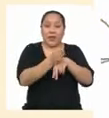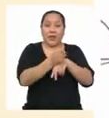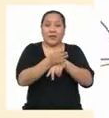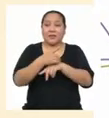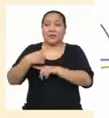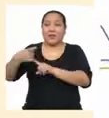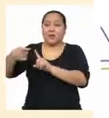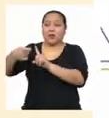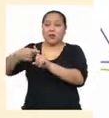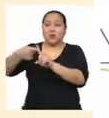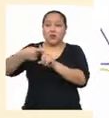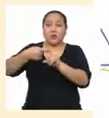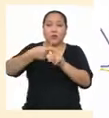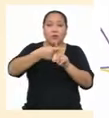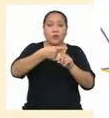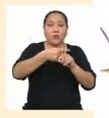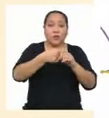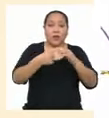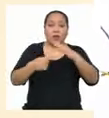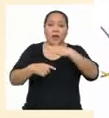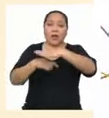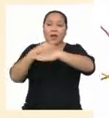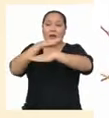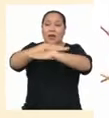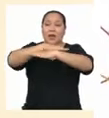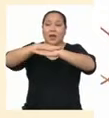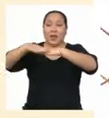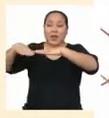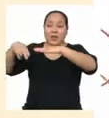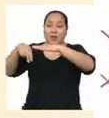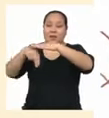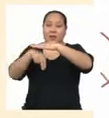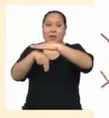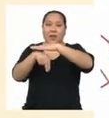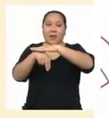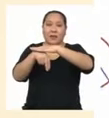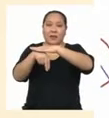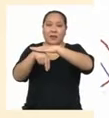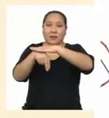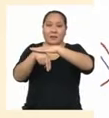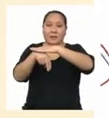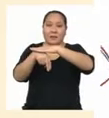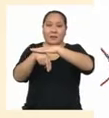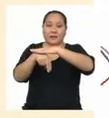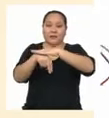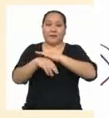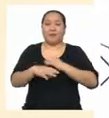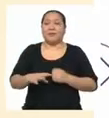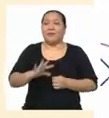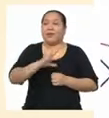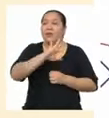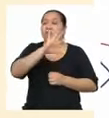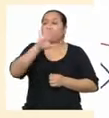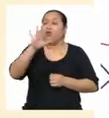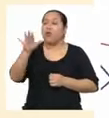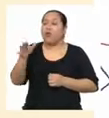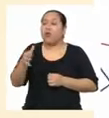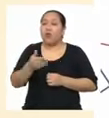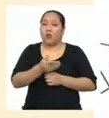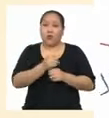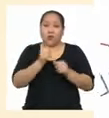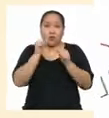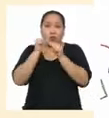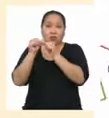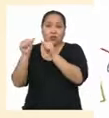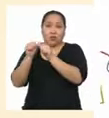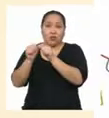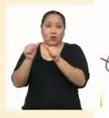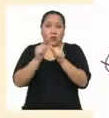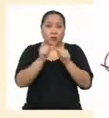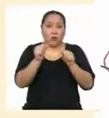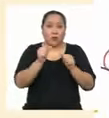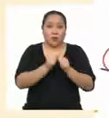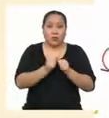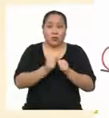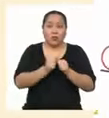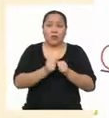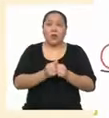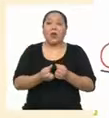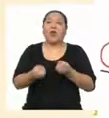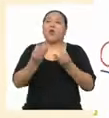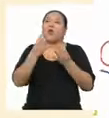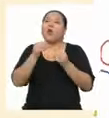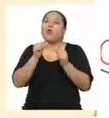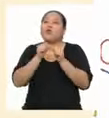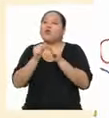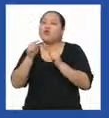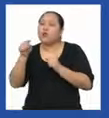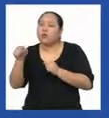entre n Claro, es la sumatoria de todos los valores entre el número de datos